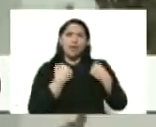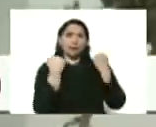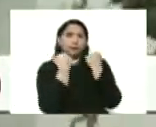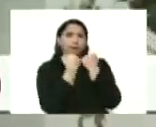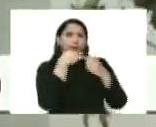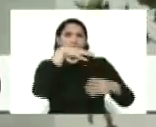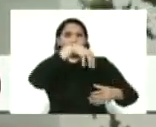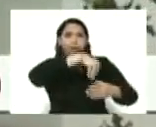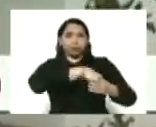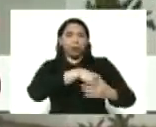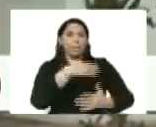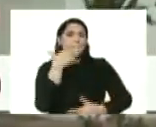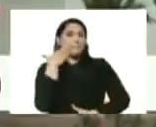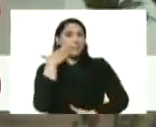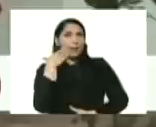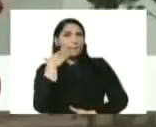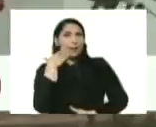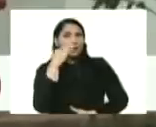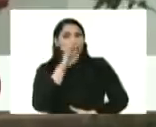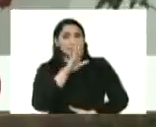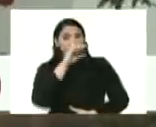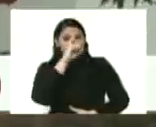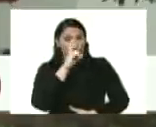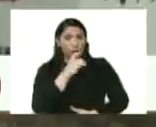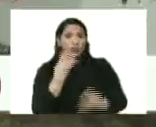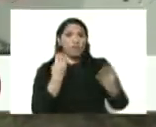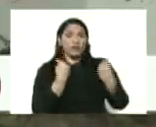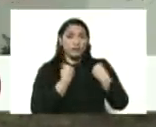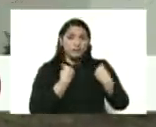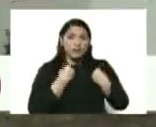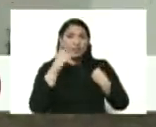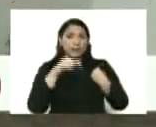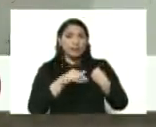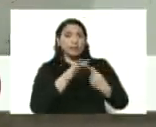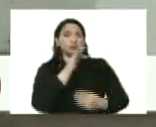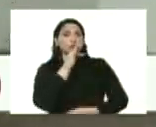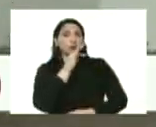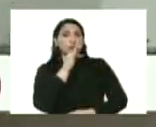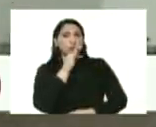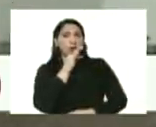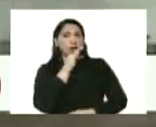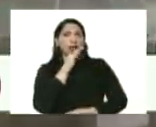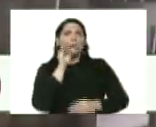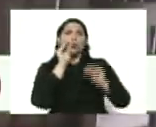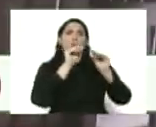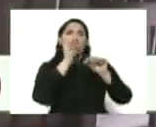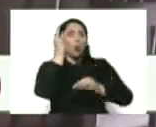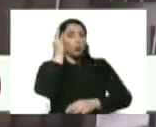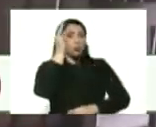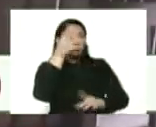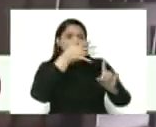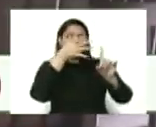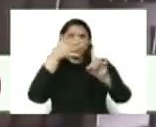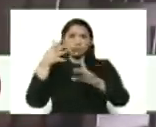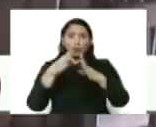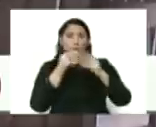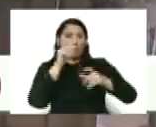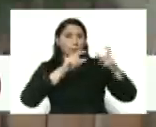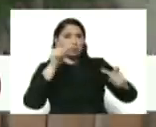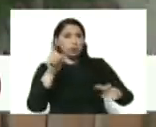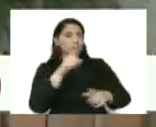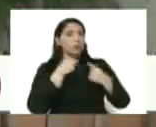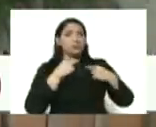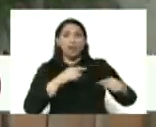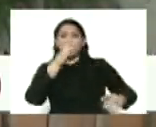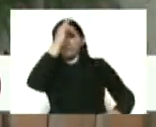madre y con mi suegra. Y mi consejo es a todas aquellas personas y madres de familia que no pierdan la fe. Que la gran